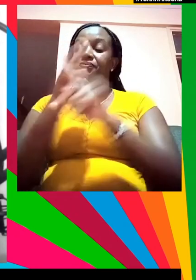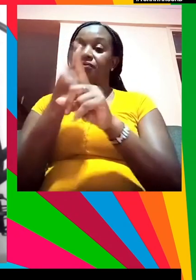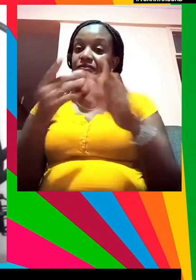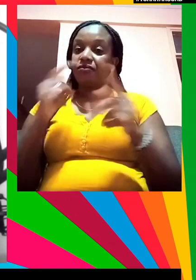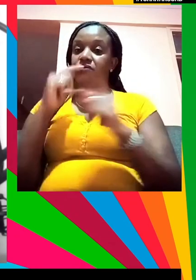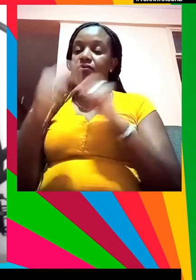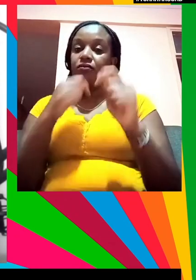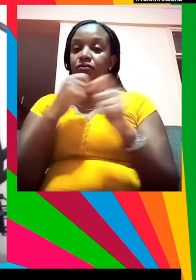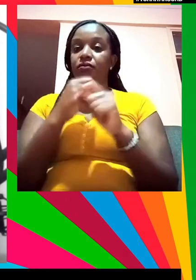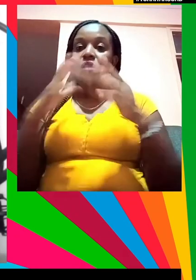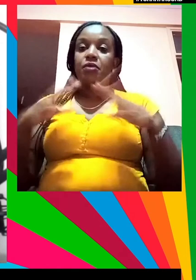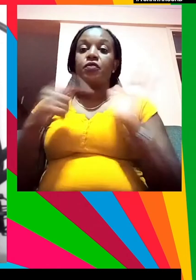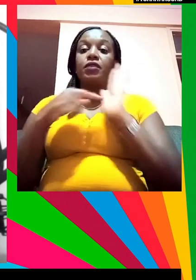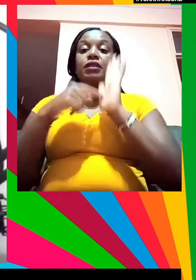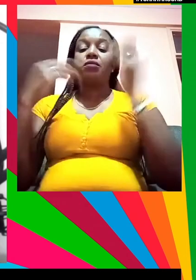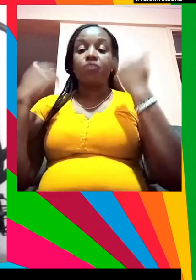siempre